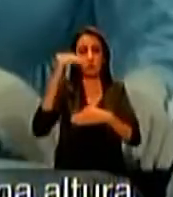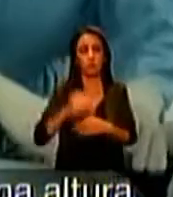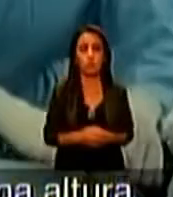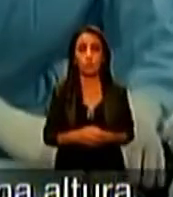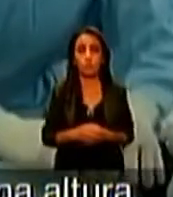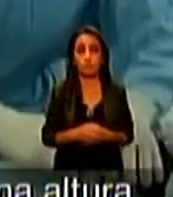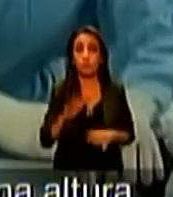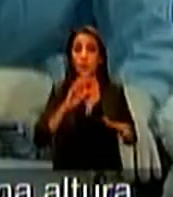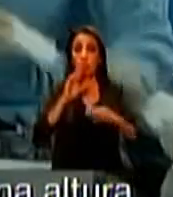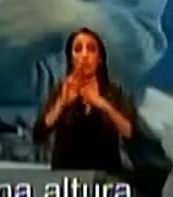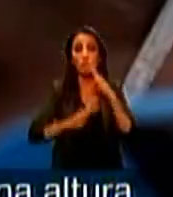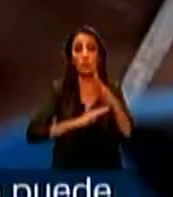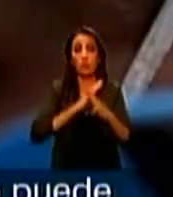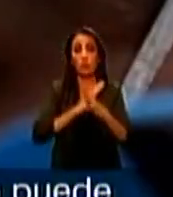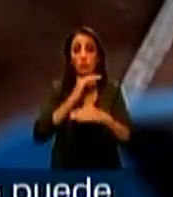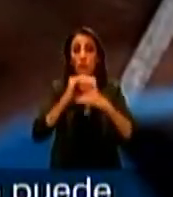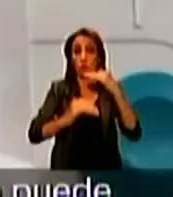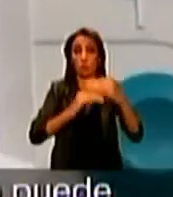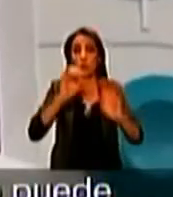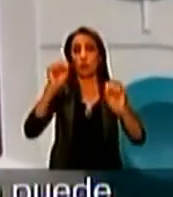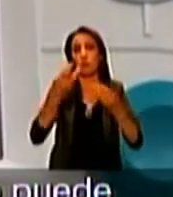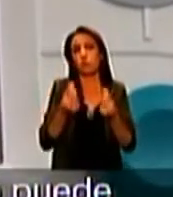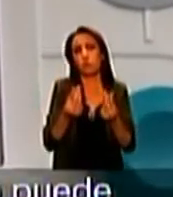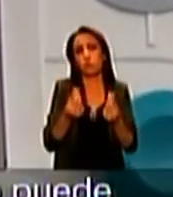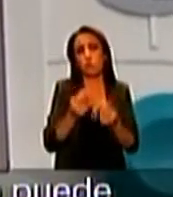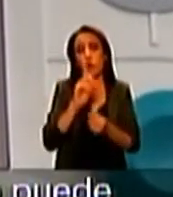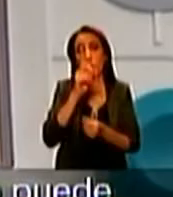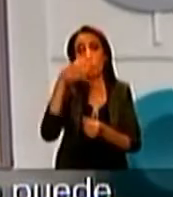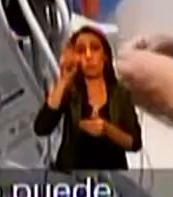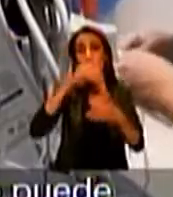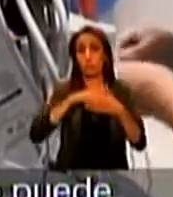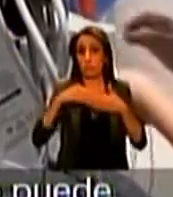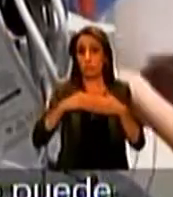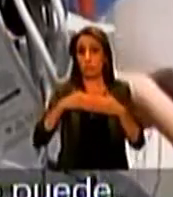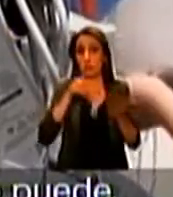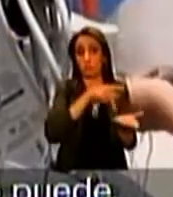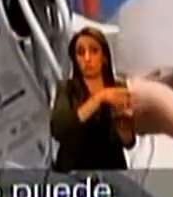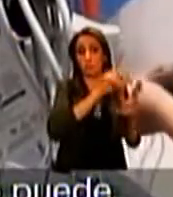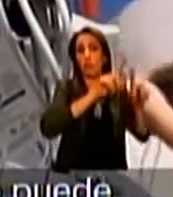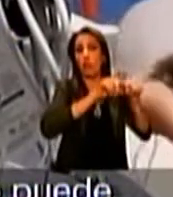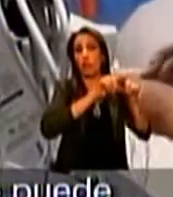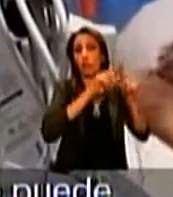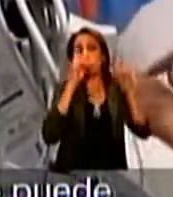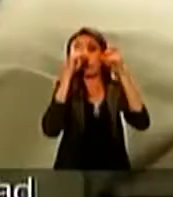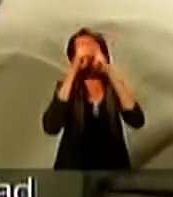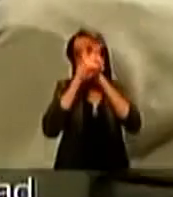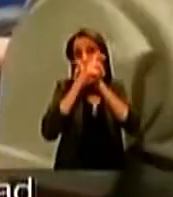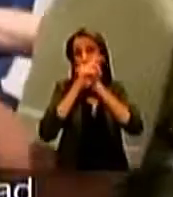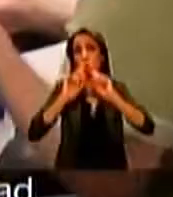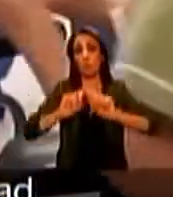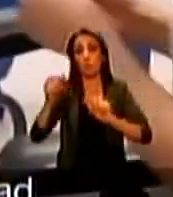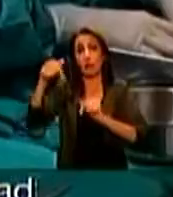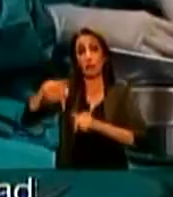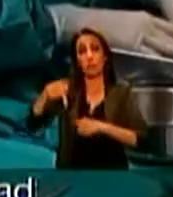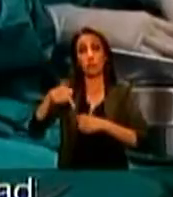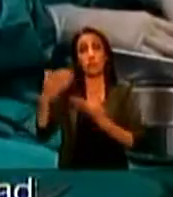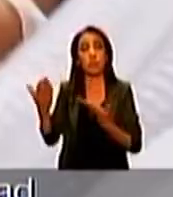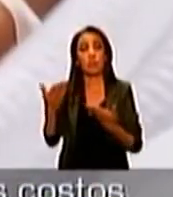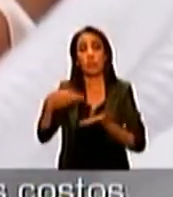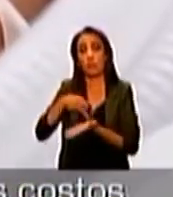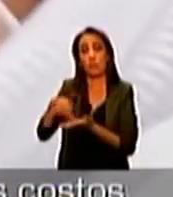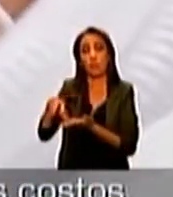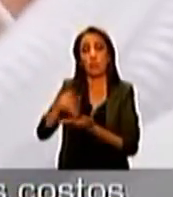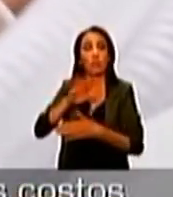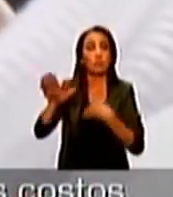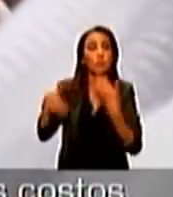metros sobre el nivel del mar. A nivel mundial, este procedimiento puede llegar a costar hasta un millón de dólares, dependiendo de su complejidad.